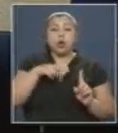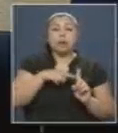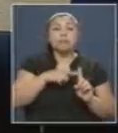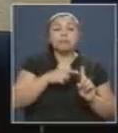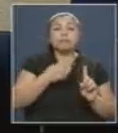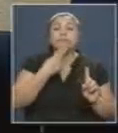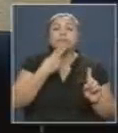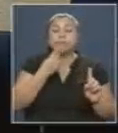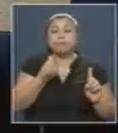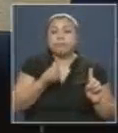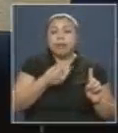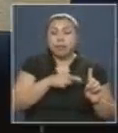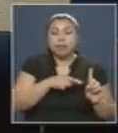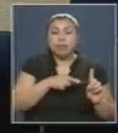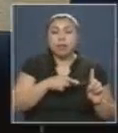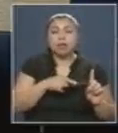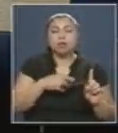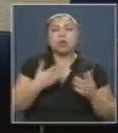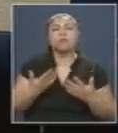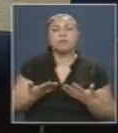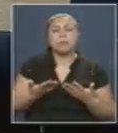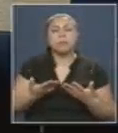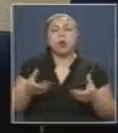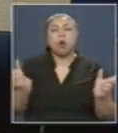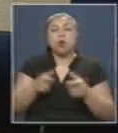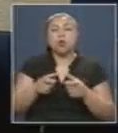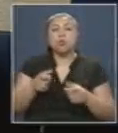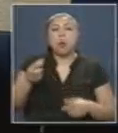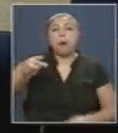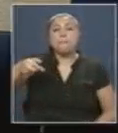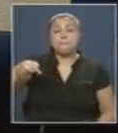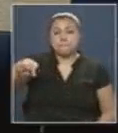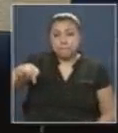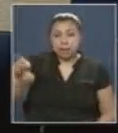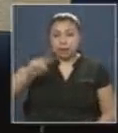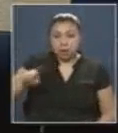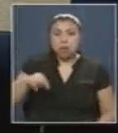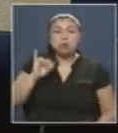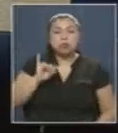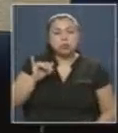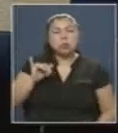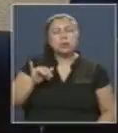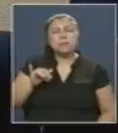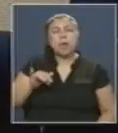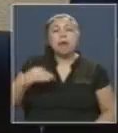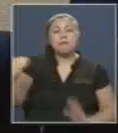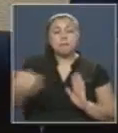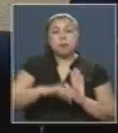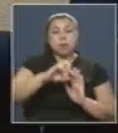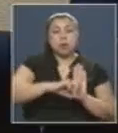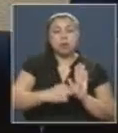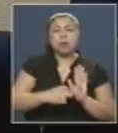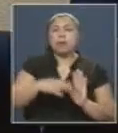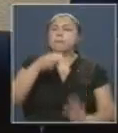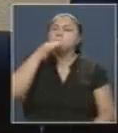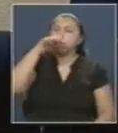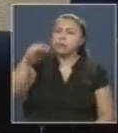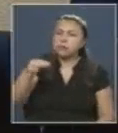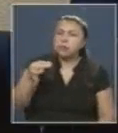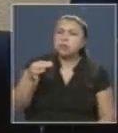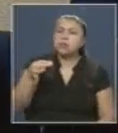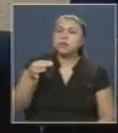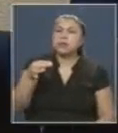Y por lo tanto, por supuesto que la bancada socialista va a apoyar con bastante fuerza. Pero yo quiero hacer presente una cosa, Presidente.